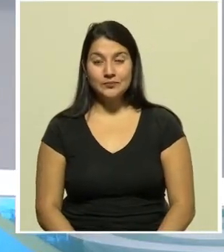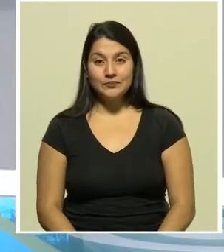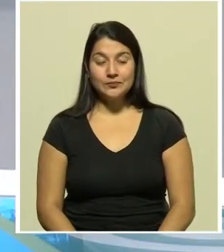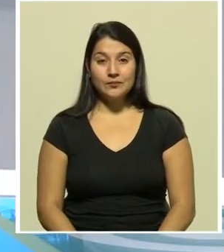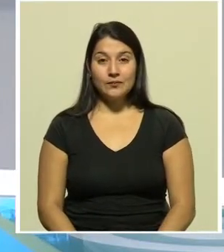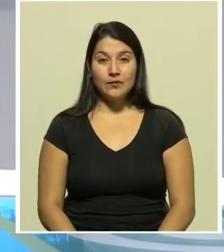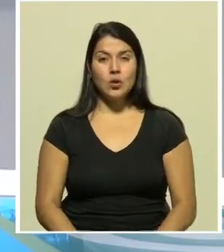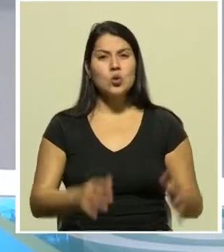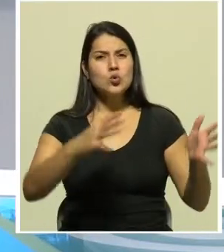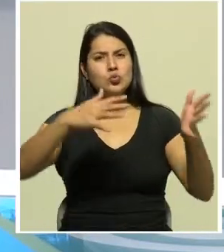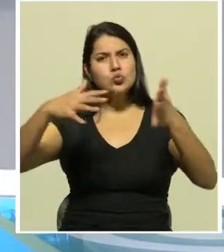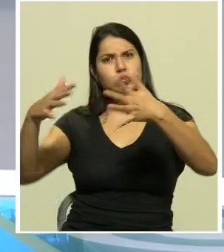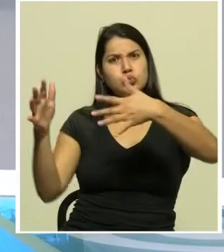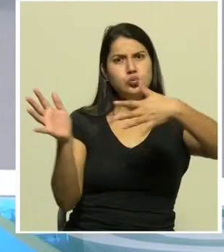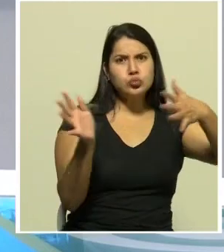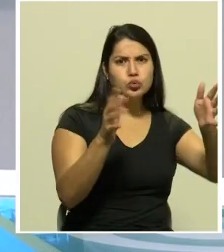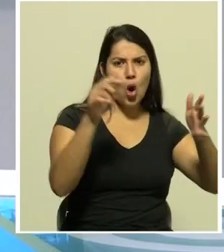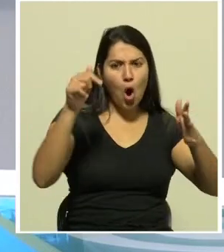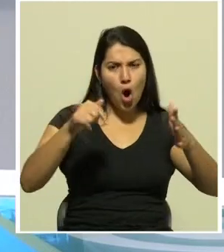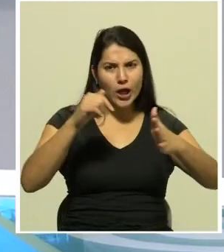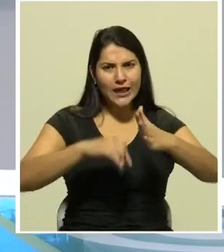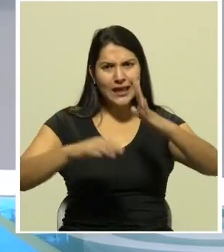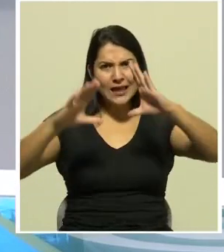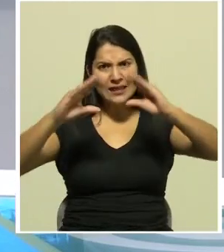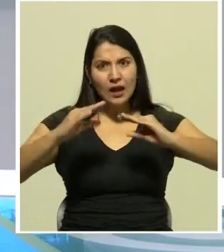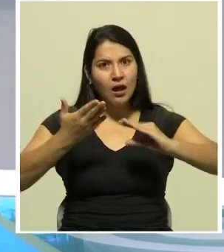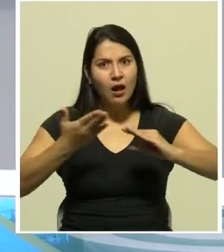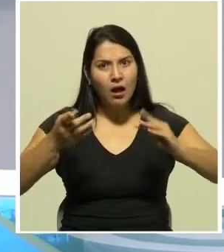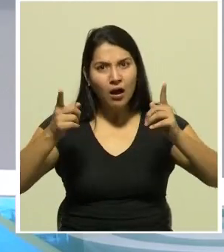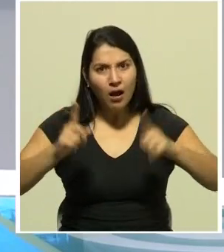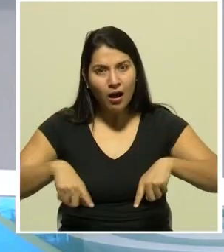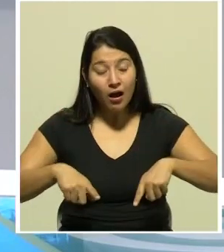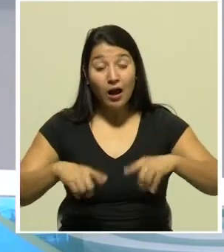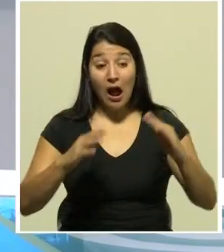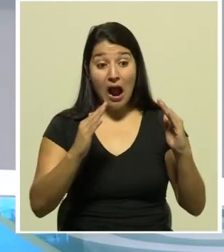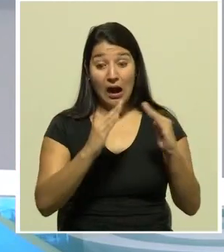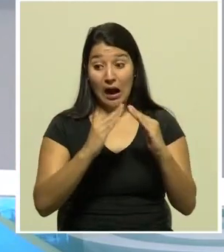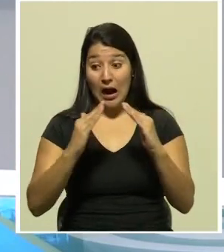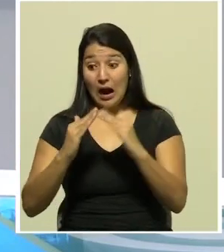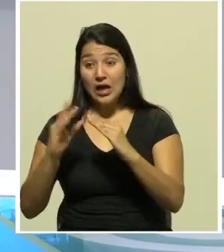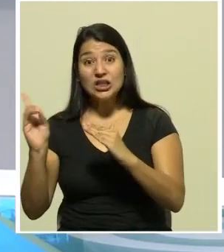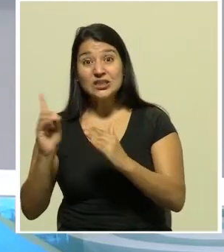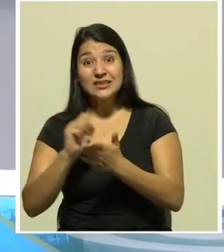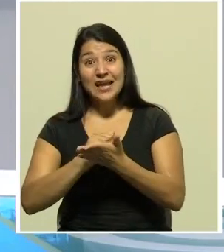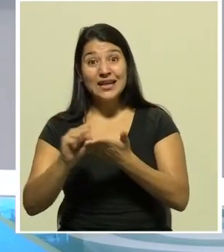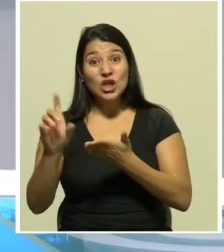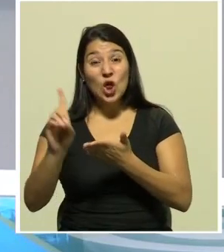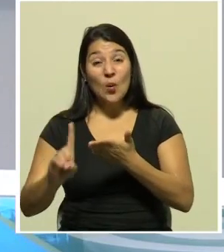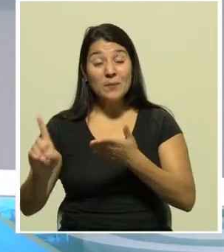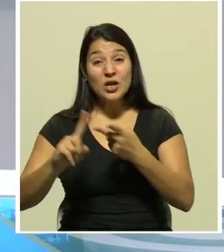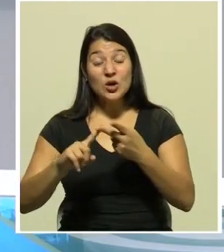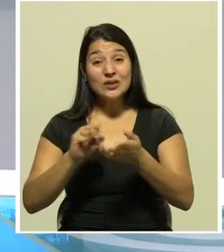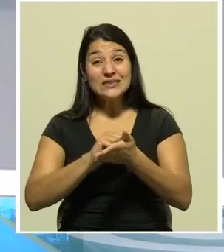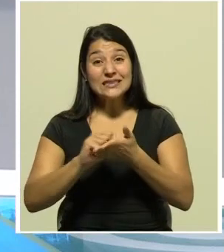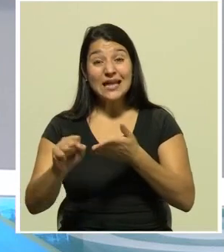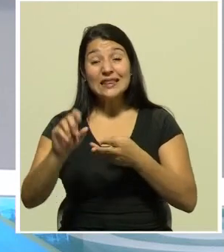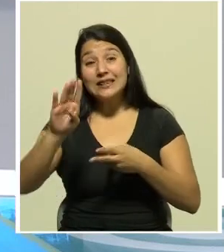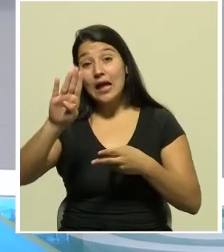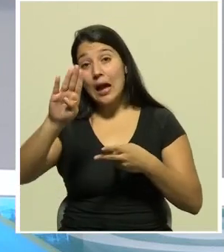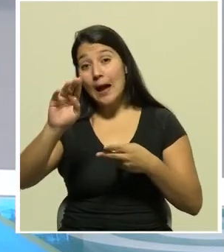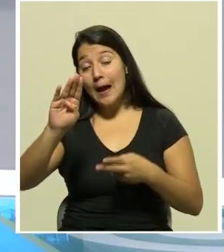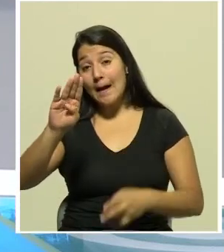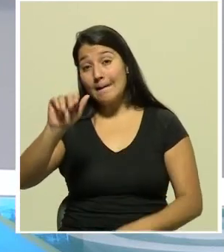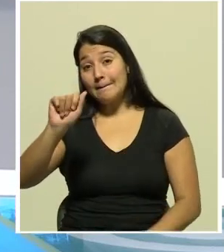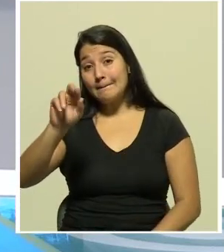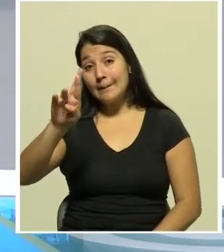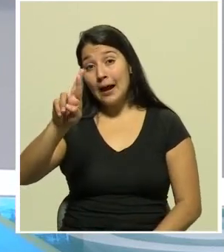fuertes vientos de esta tarde provocaron daños en casas en Santo Domingo y Santa Bárbara de Heredia además